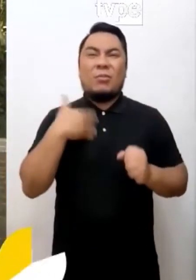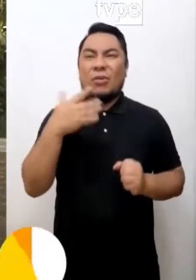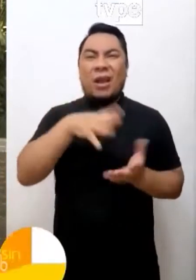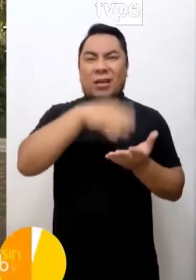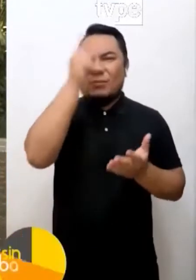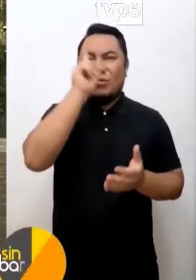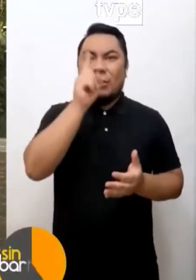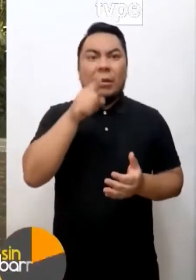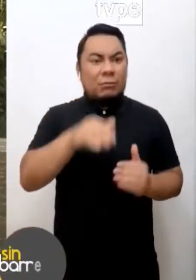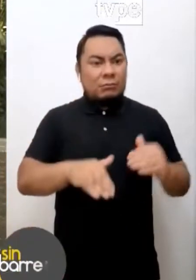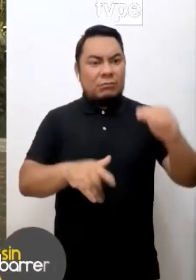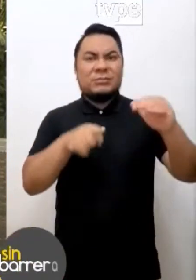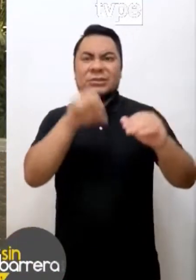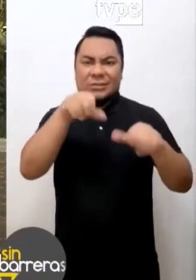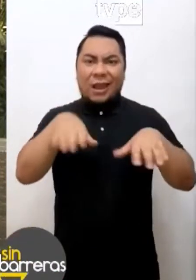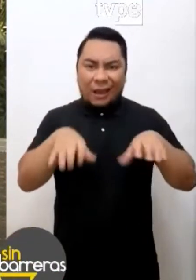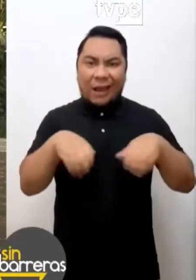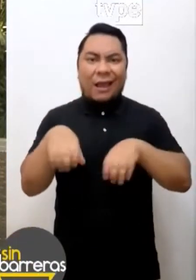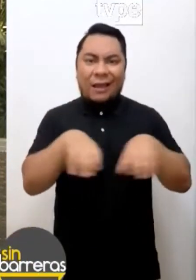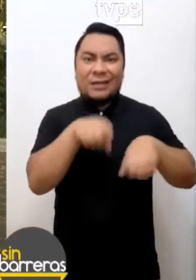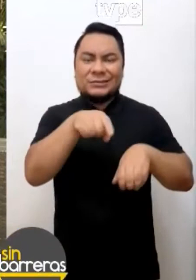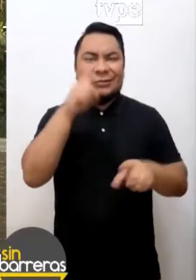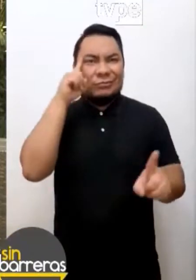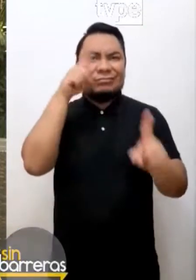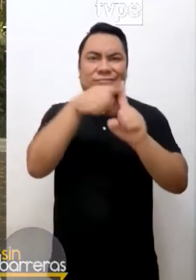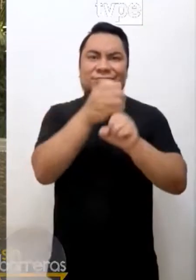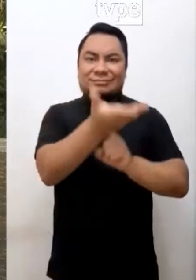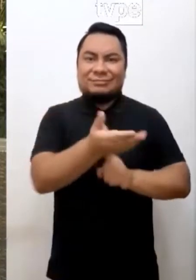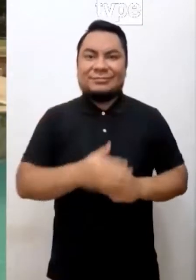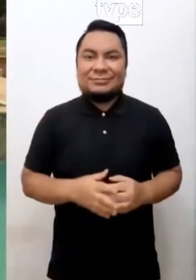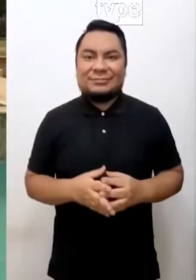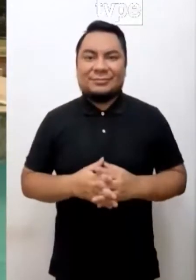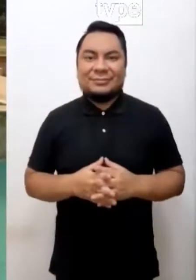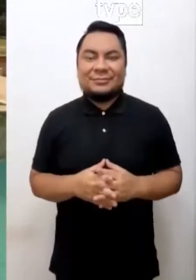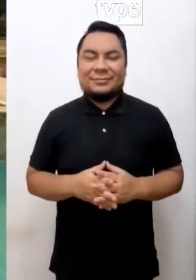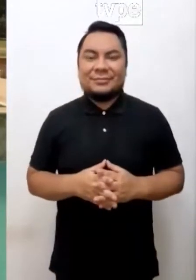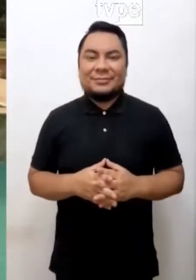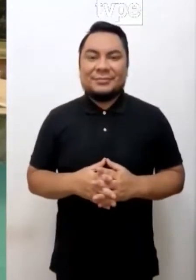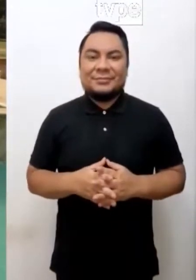y nos da la sorpresa y lo hace. Todo lo que se propone lo logra.